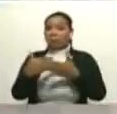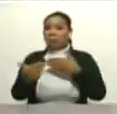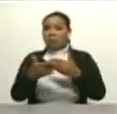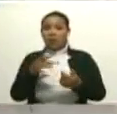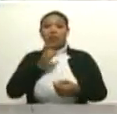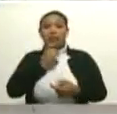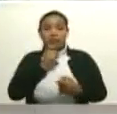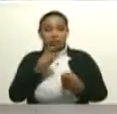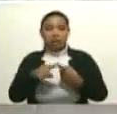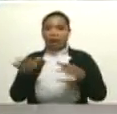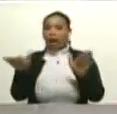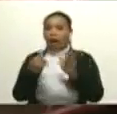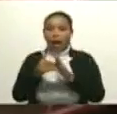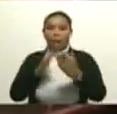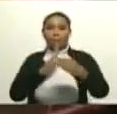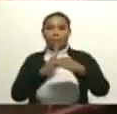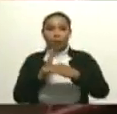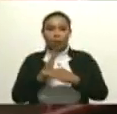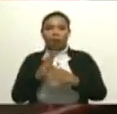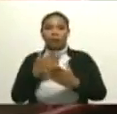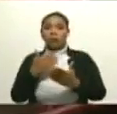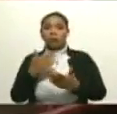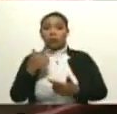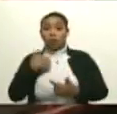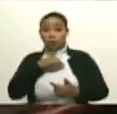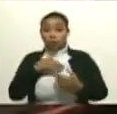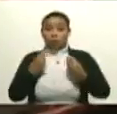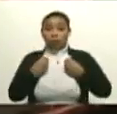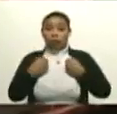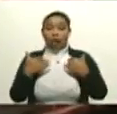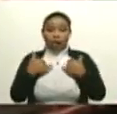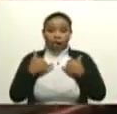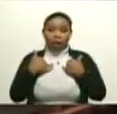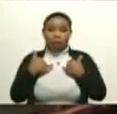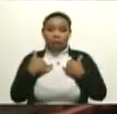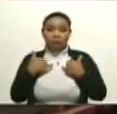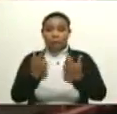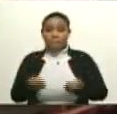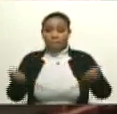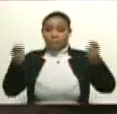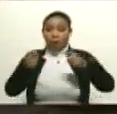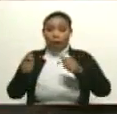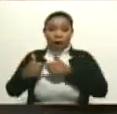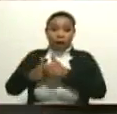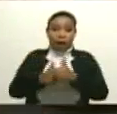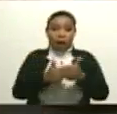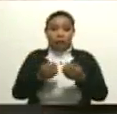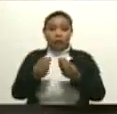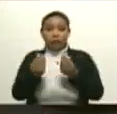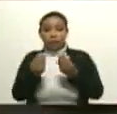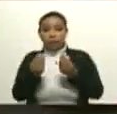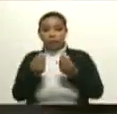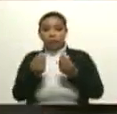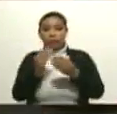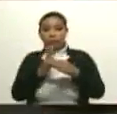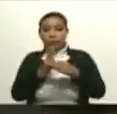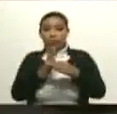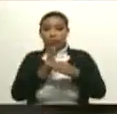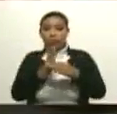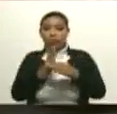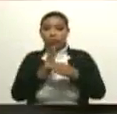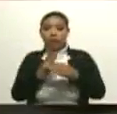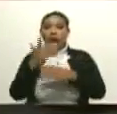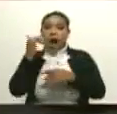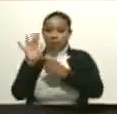las, digamos, circunstancias que nos han tocado vivir en estos tiempos, de bloqueo, de persecución económica, ha habido el